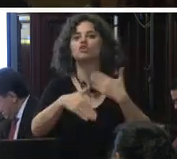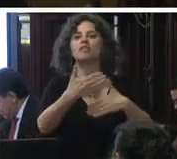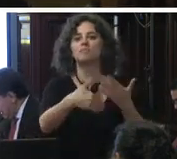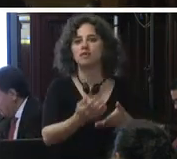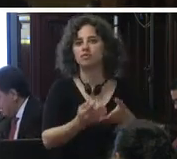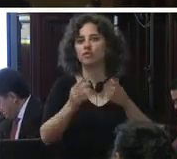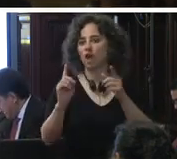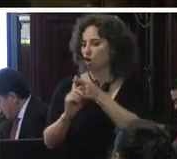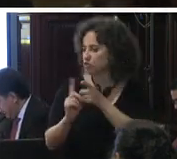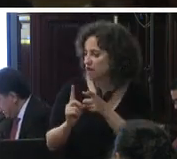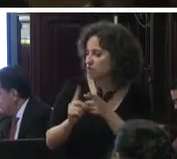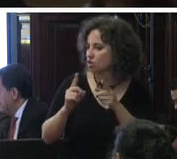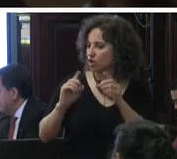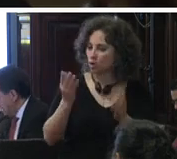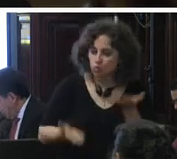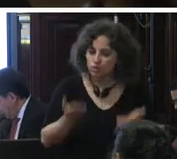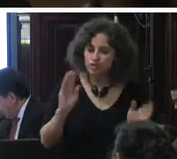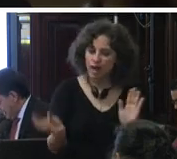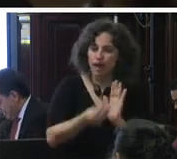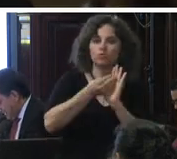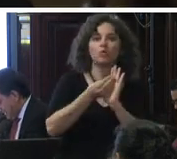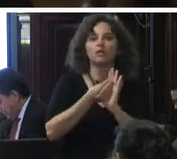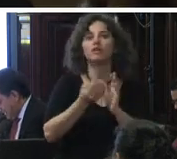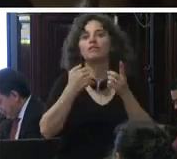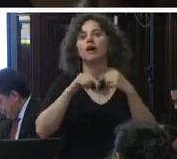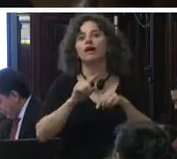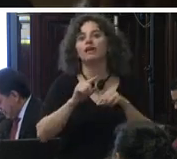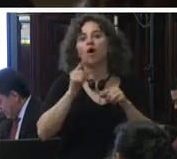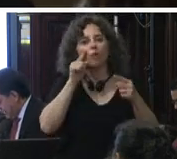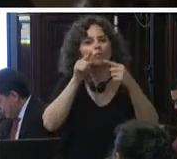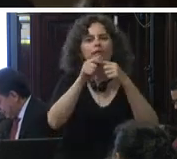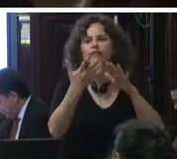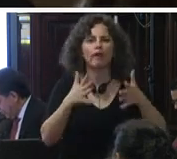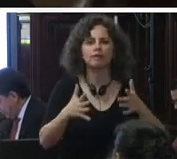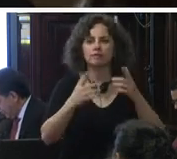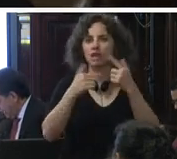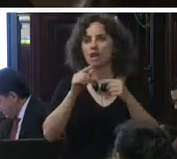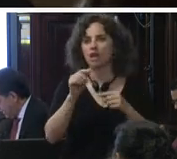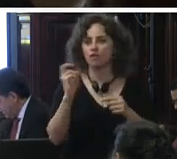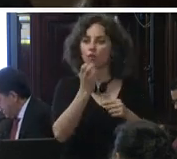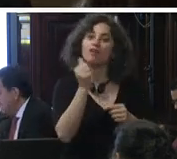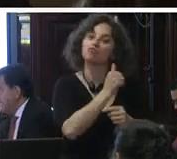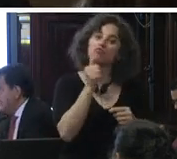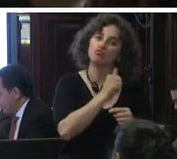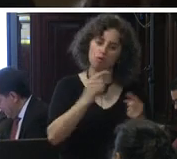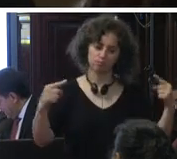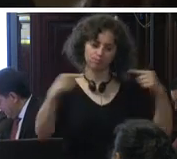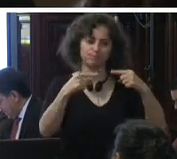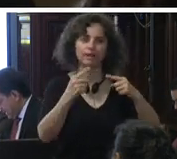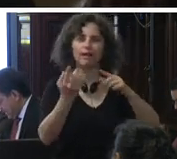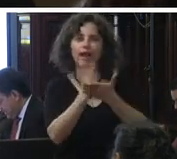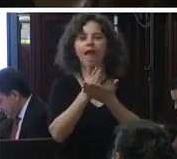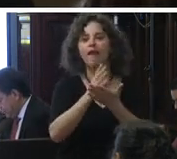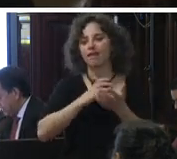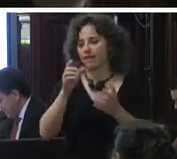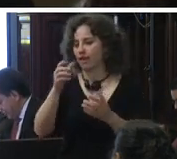conciliación y justicia restaurativa los cuales tienen el objeto de propiciar la solución de controversias que surjan entre